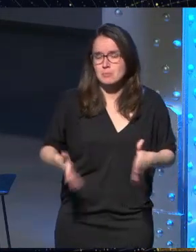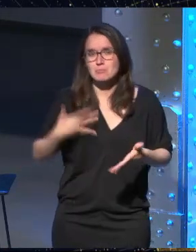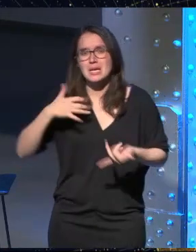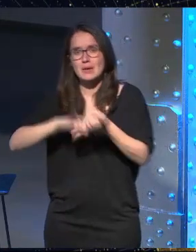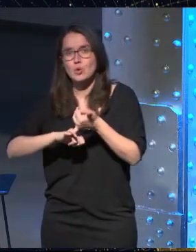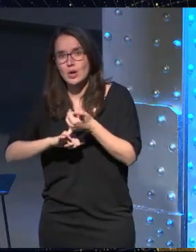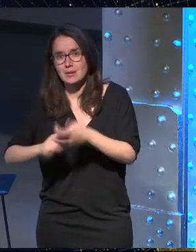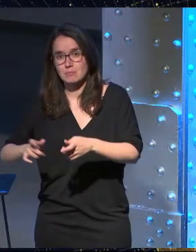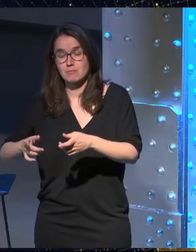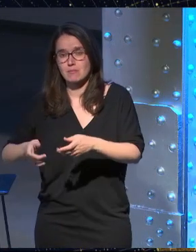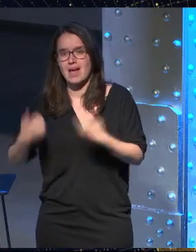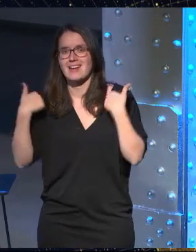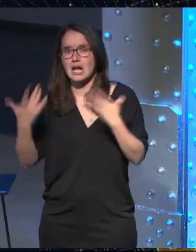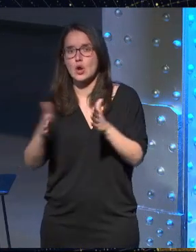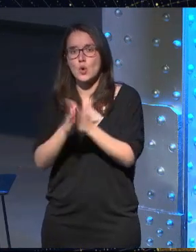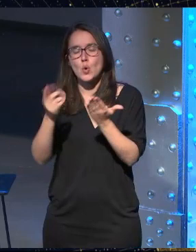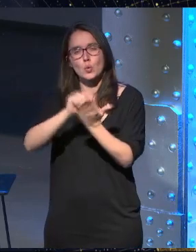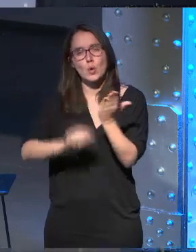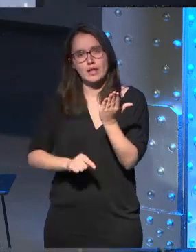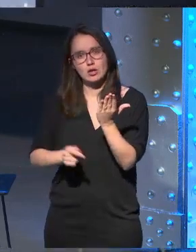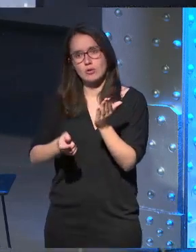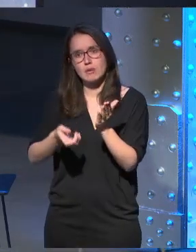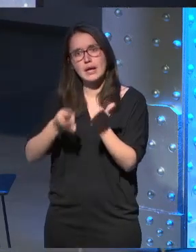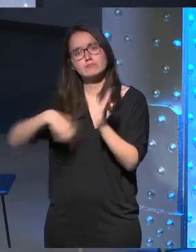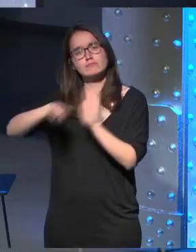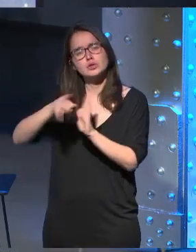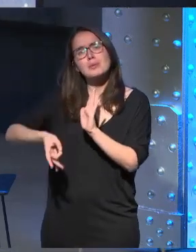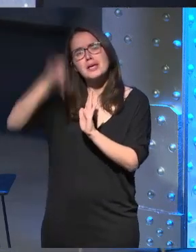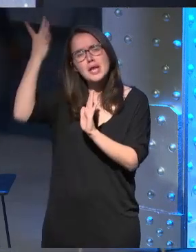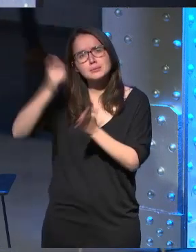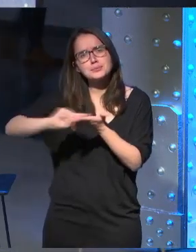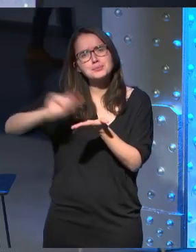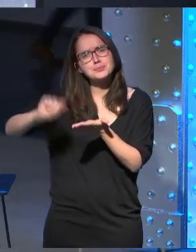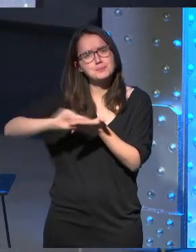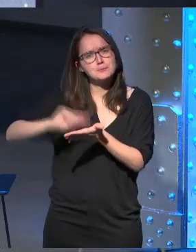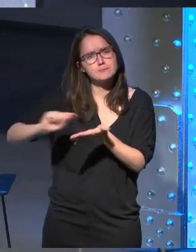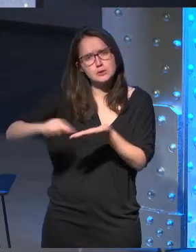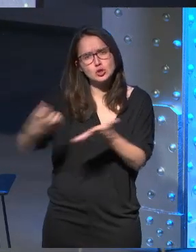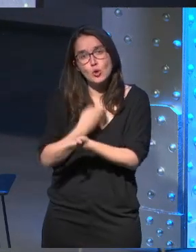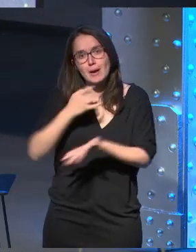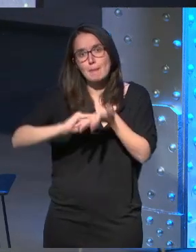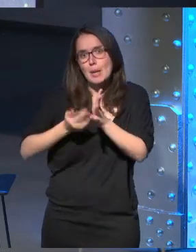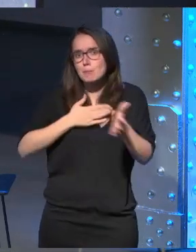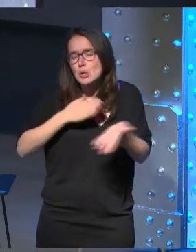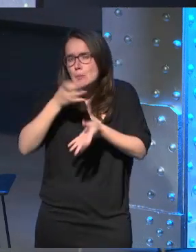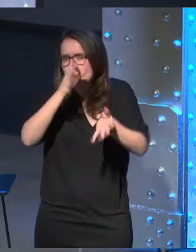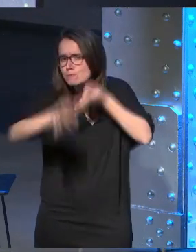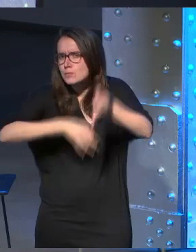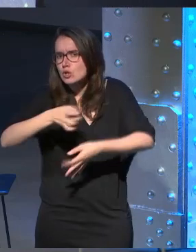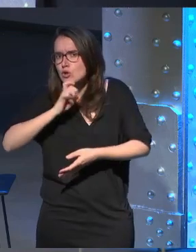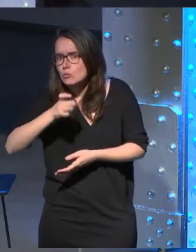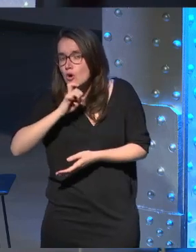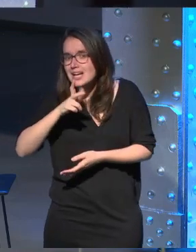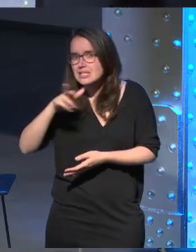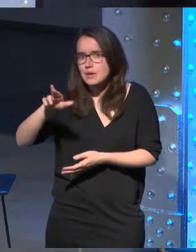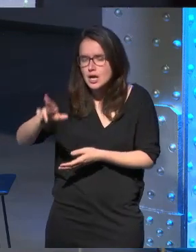mujer me regaló un cuaderno para apuntar las grandes ideas que podía tener sobre cómo orquestar este plan HTC